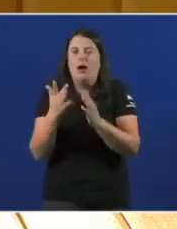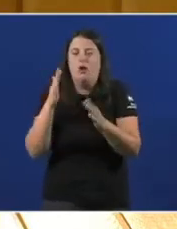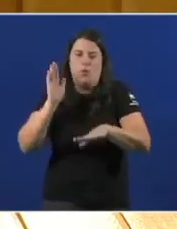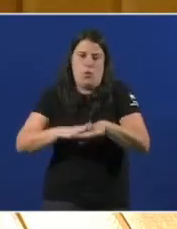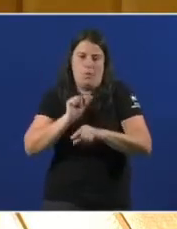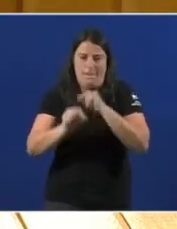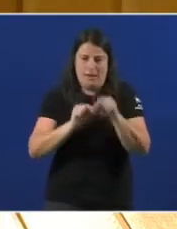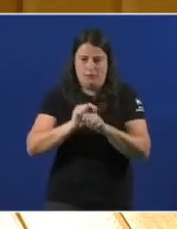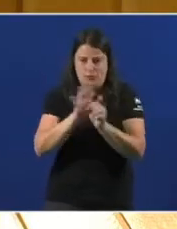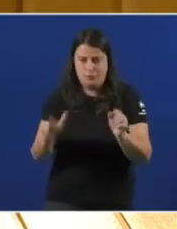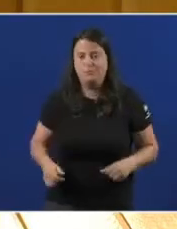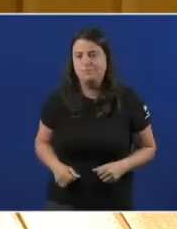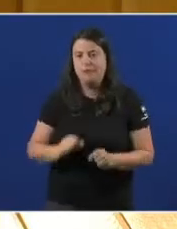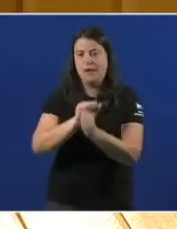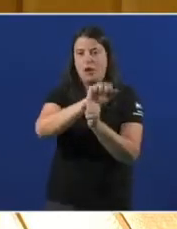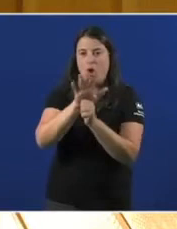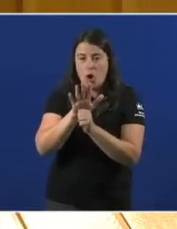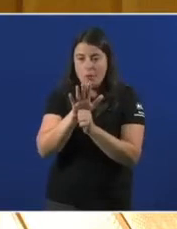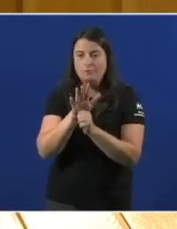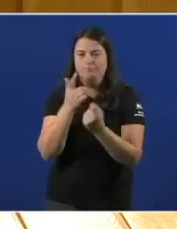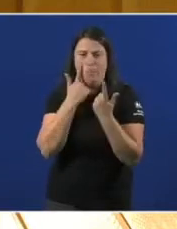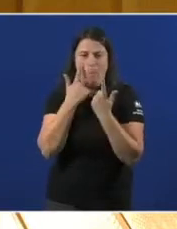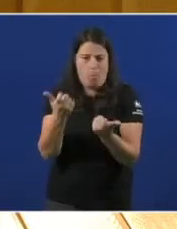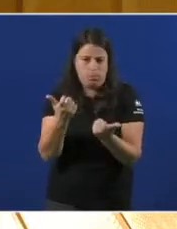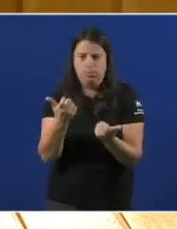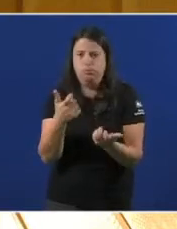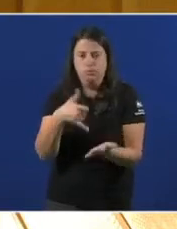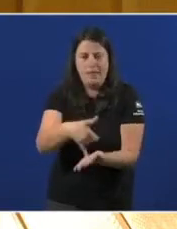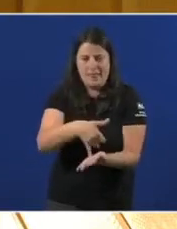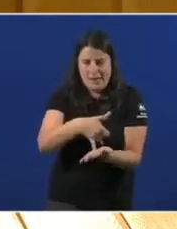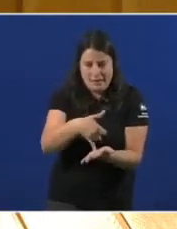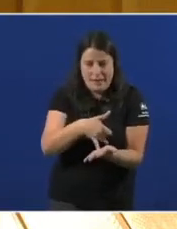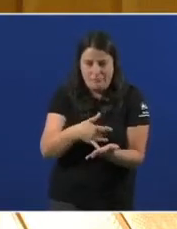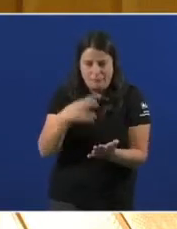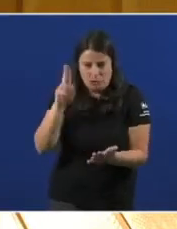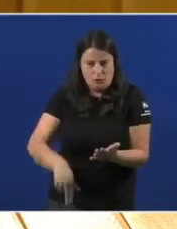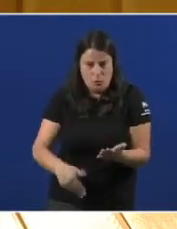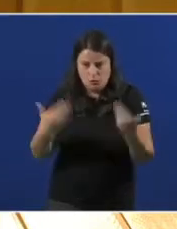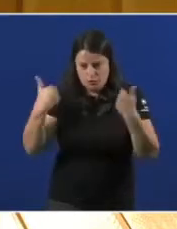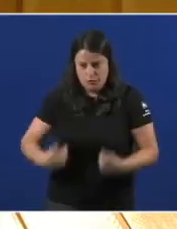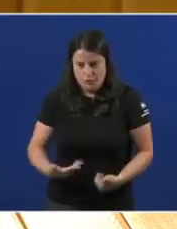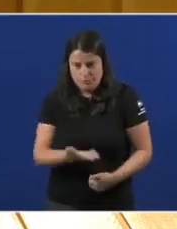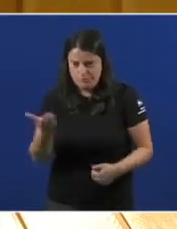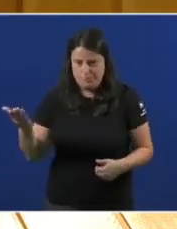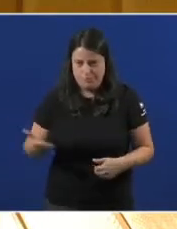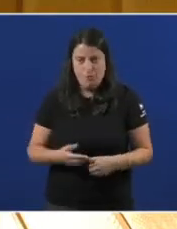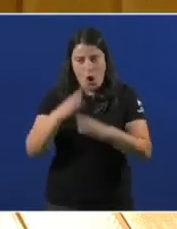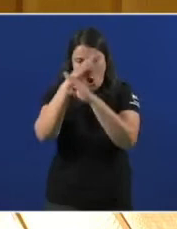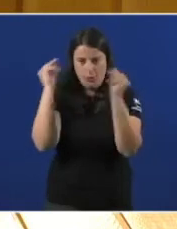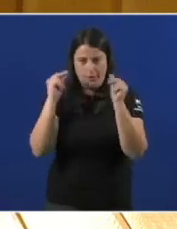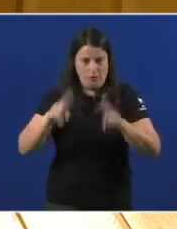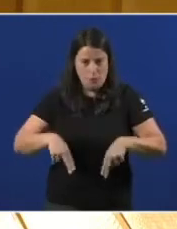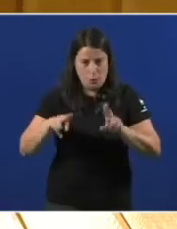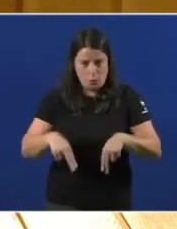A COVID puxo en evidencia a nosa debilidade e vulnerabilidade, en onde vemos esquecelo nun tempo